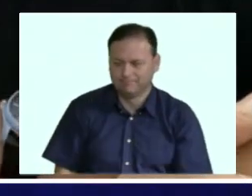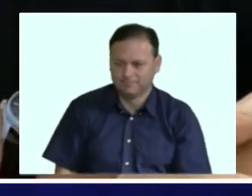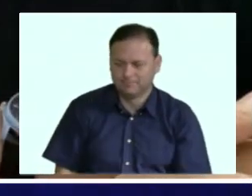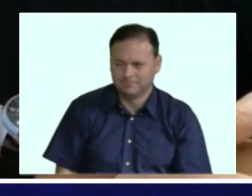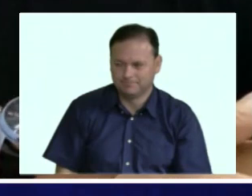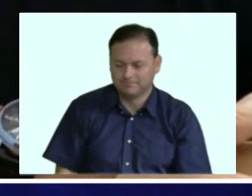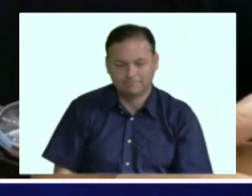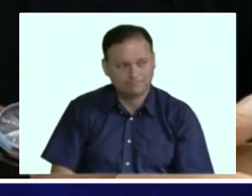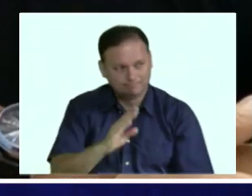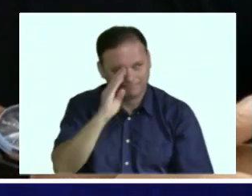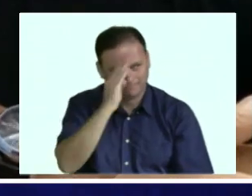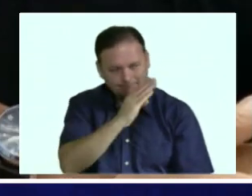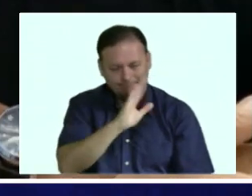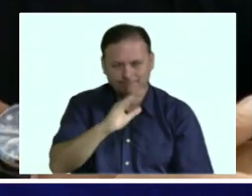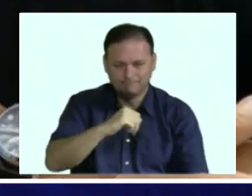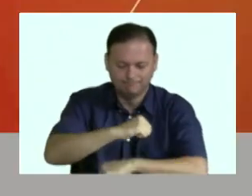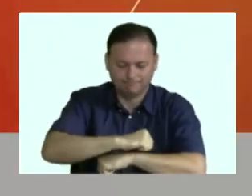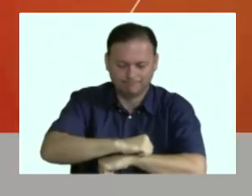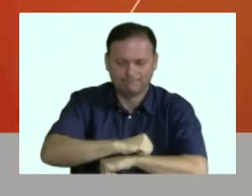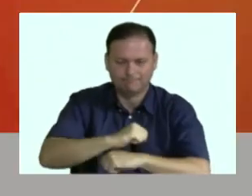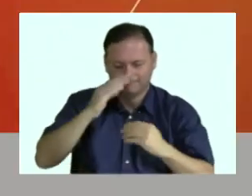a vos, a Carlos y a toda la teleaudiencia. Igual, gracias. Gracias, Intendente.